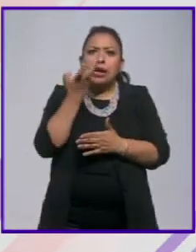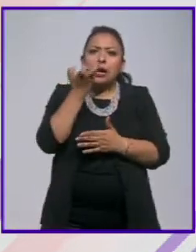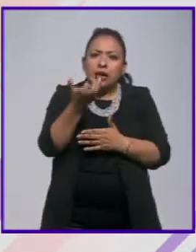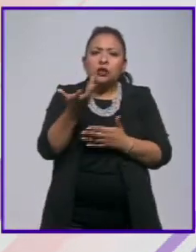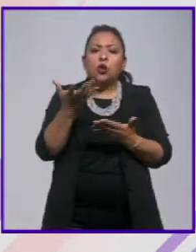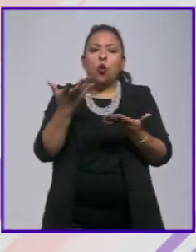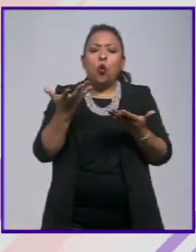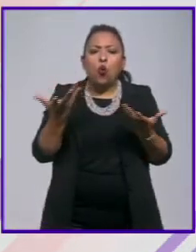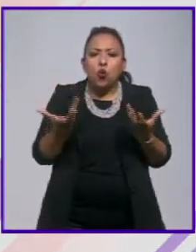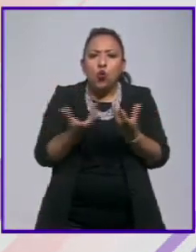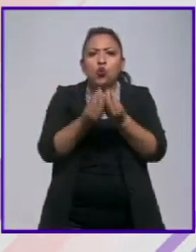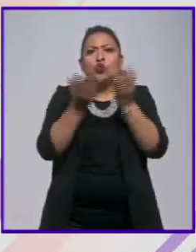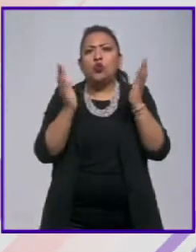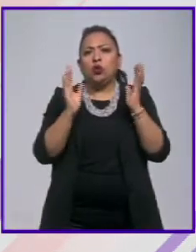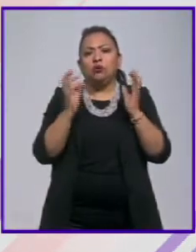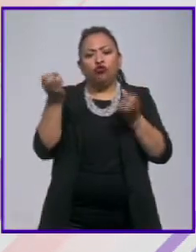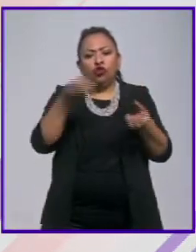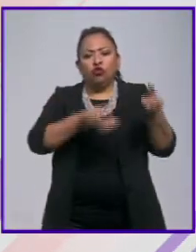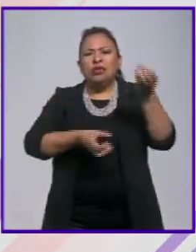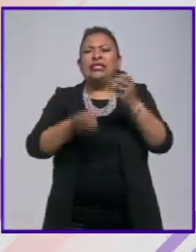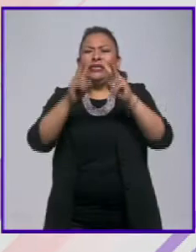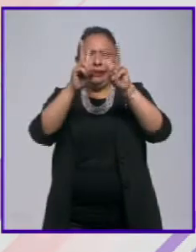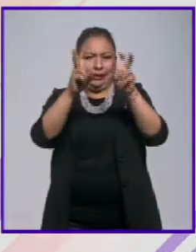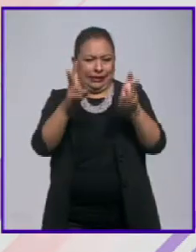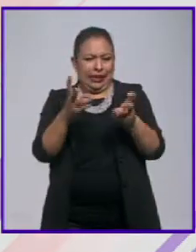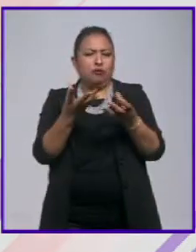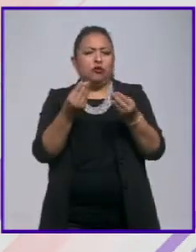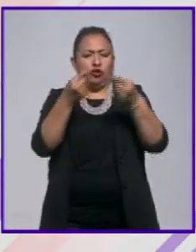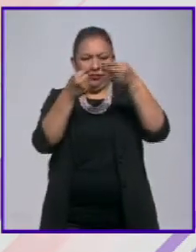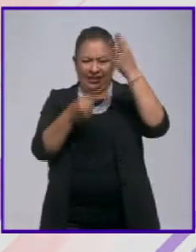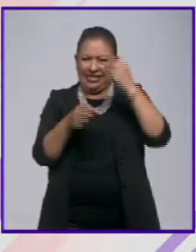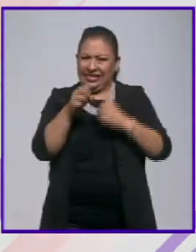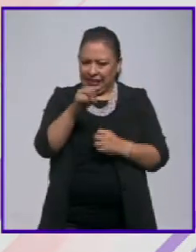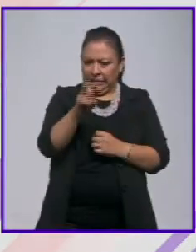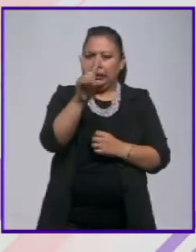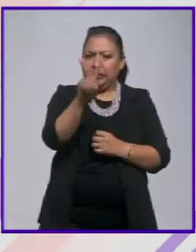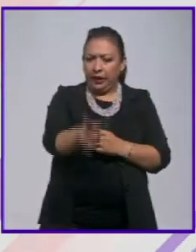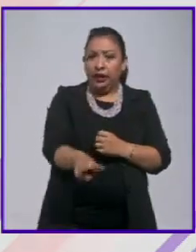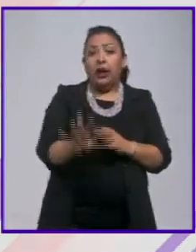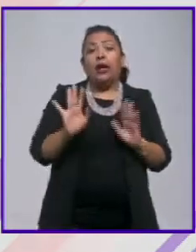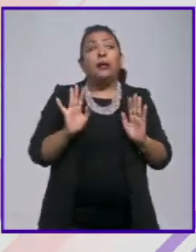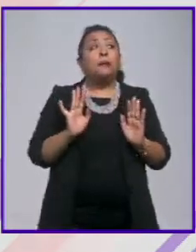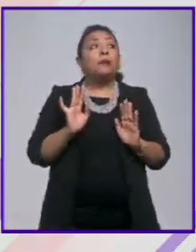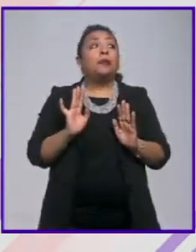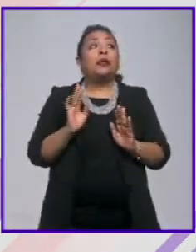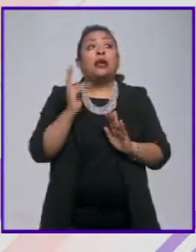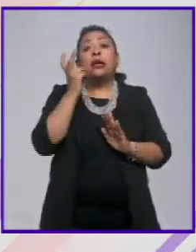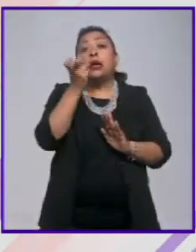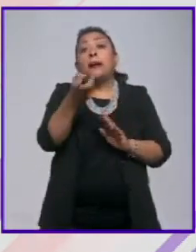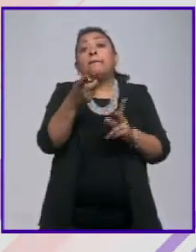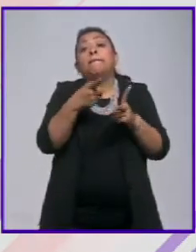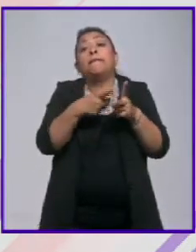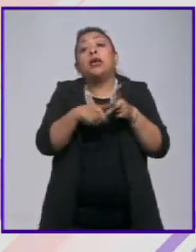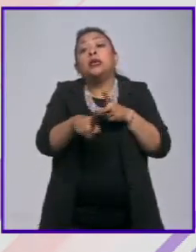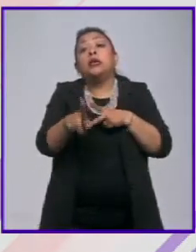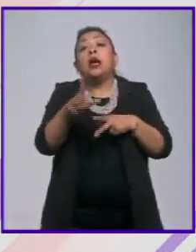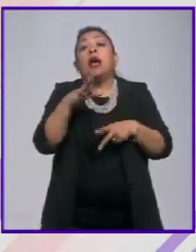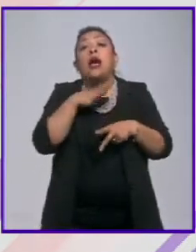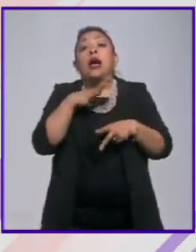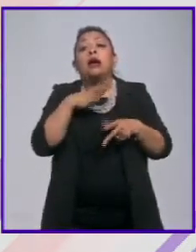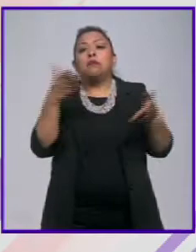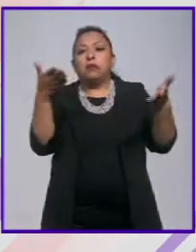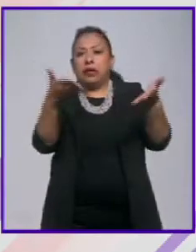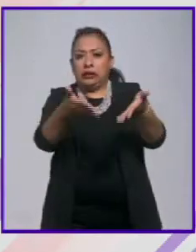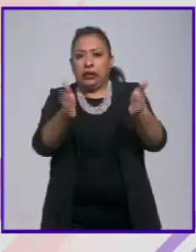construir son muchos temas es cierto esto es bueno en principio presentarlos